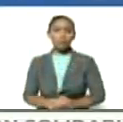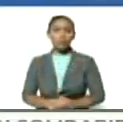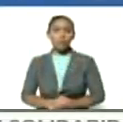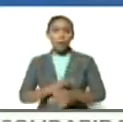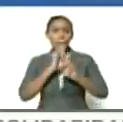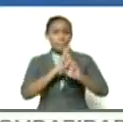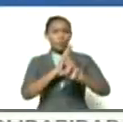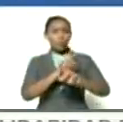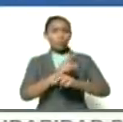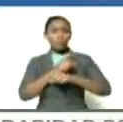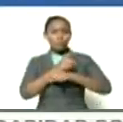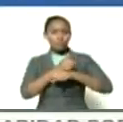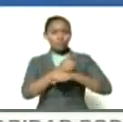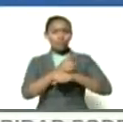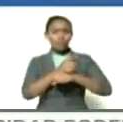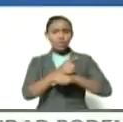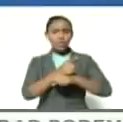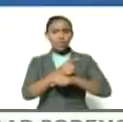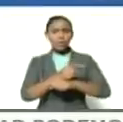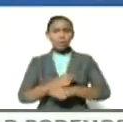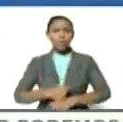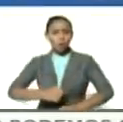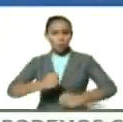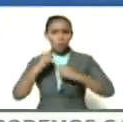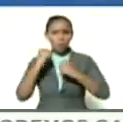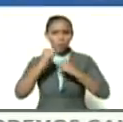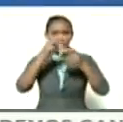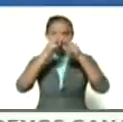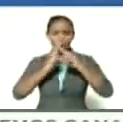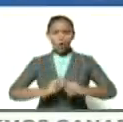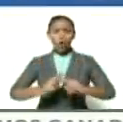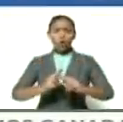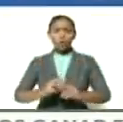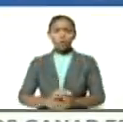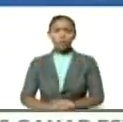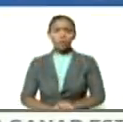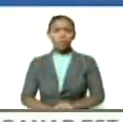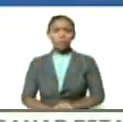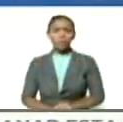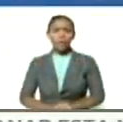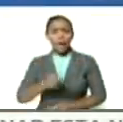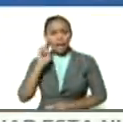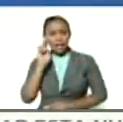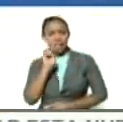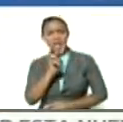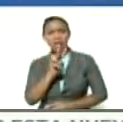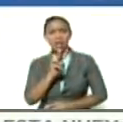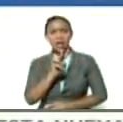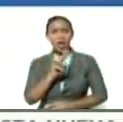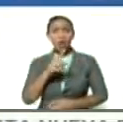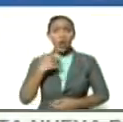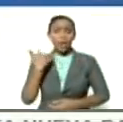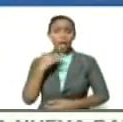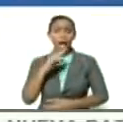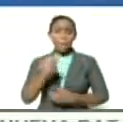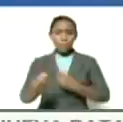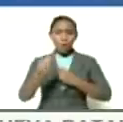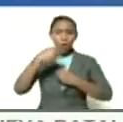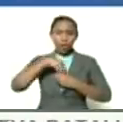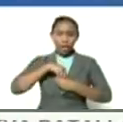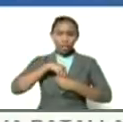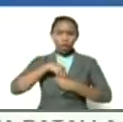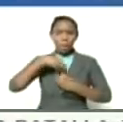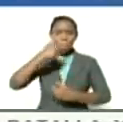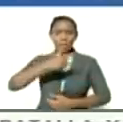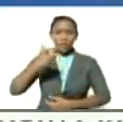respondíamos con hidalguía con honor hay que ver lo que lleva por dentro un ser humano